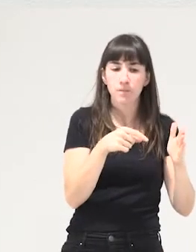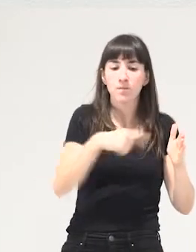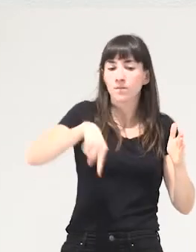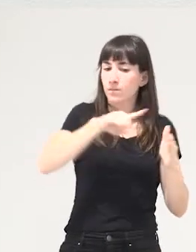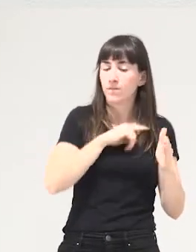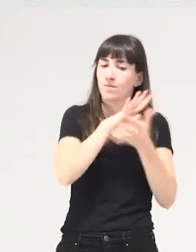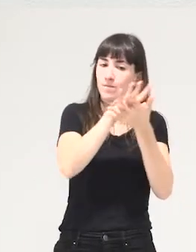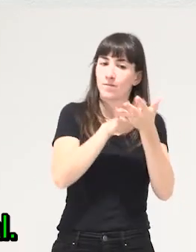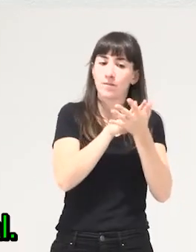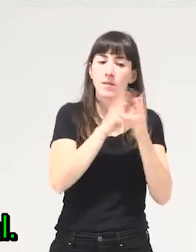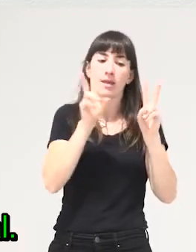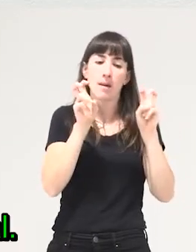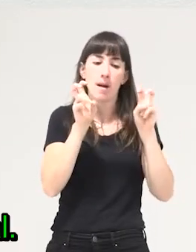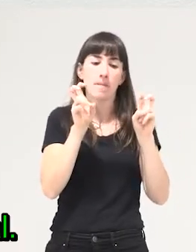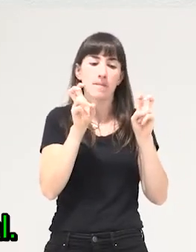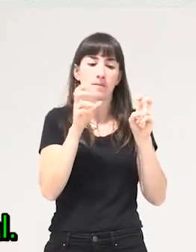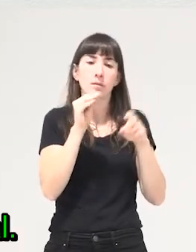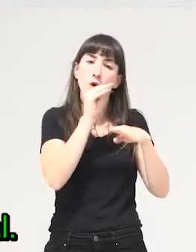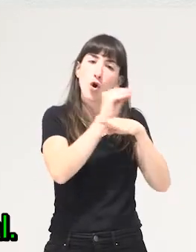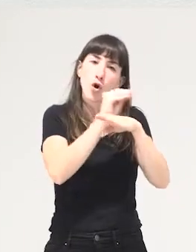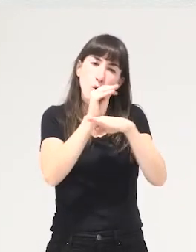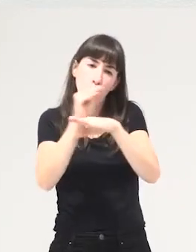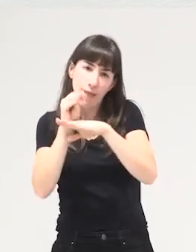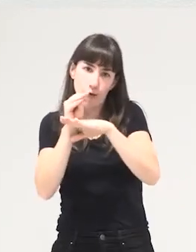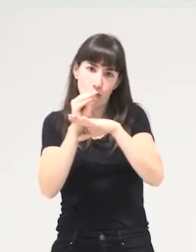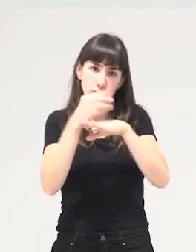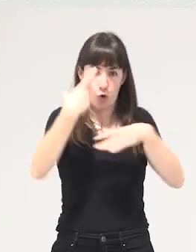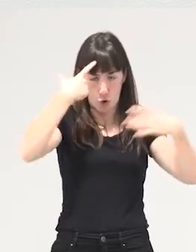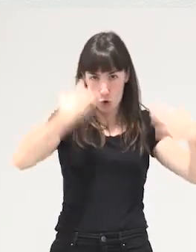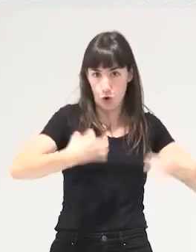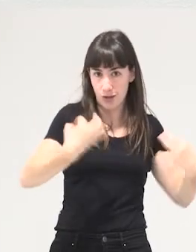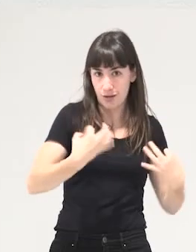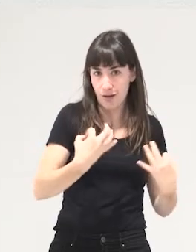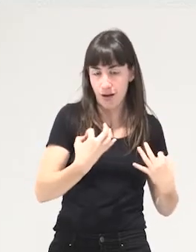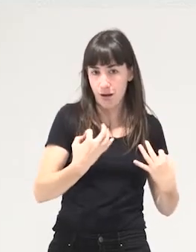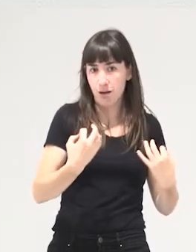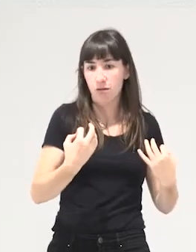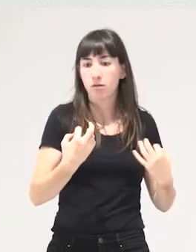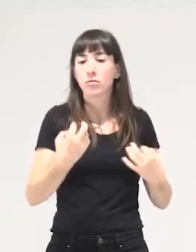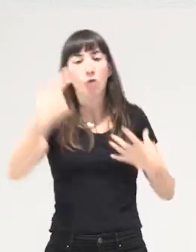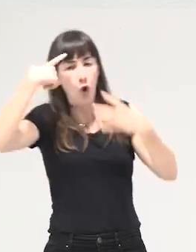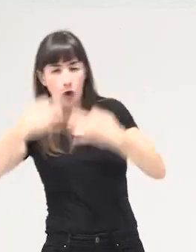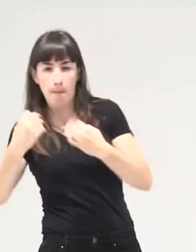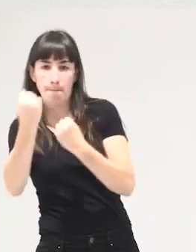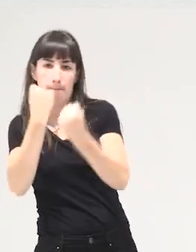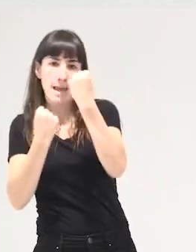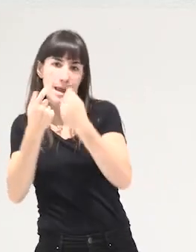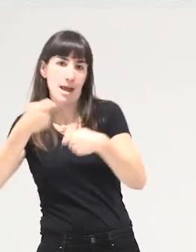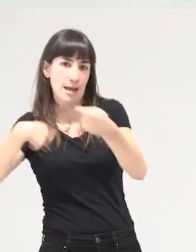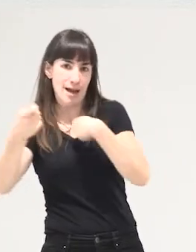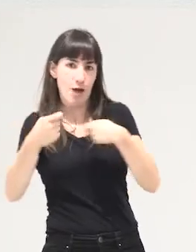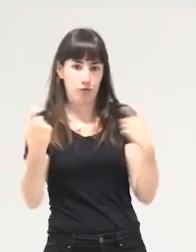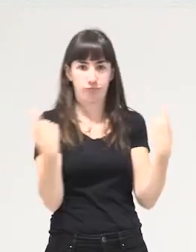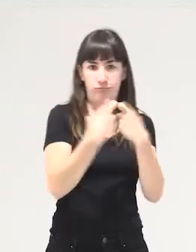la lógica del cuidado como puesta esa lógica del capital entonces frente a los mercados donde lo único que importa es hacer beneficio